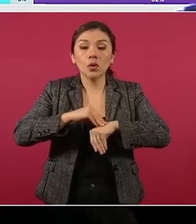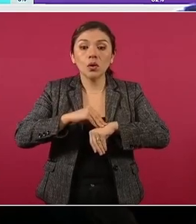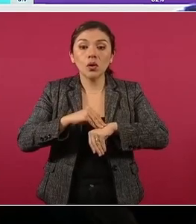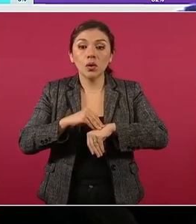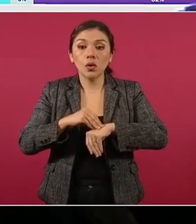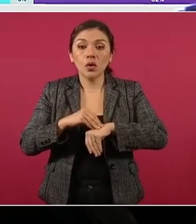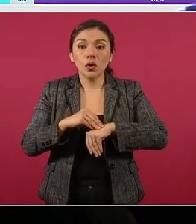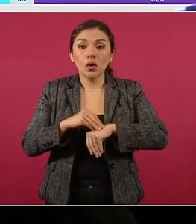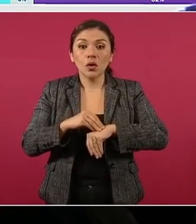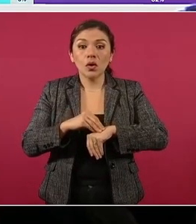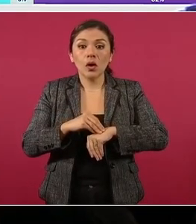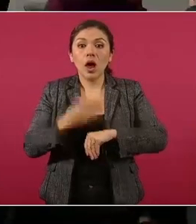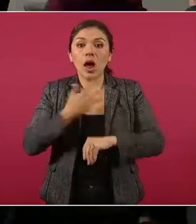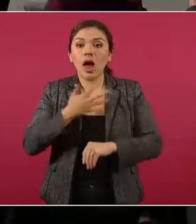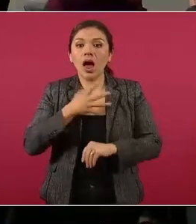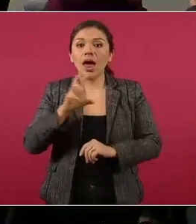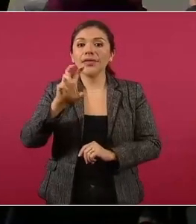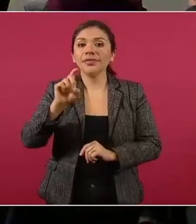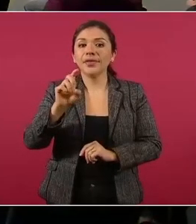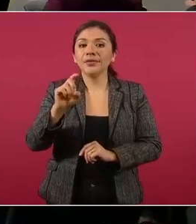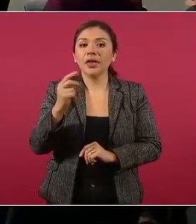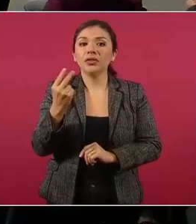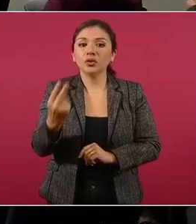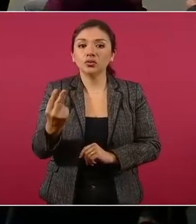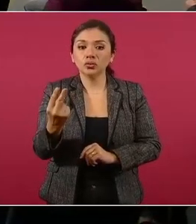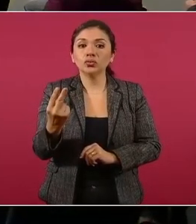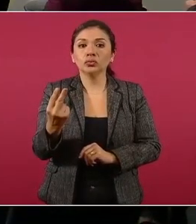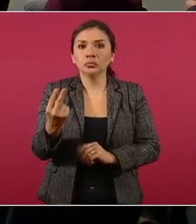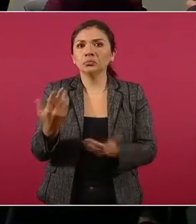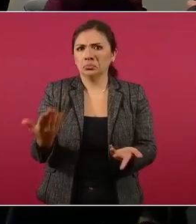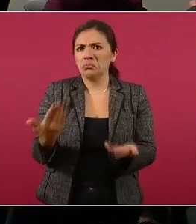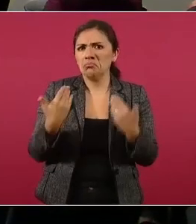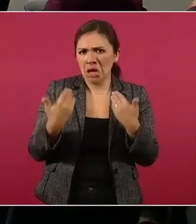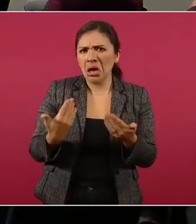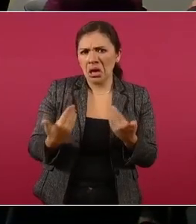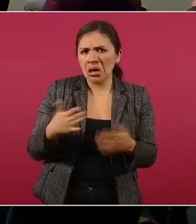y ya está de 32, o sea, no está mal,